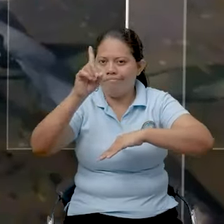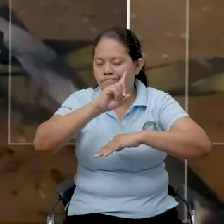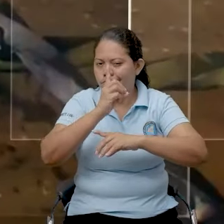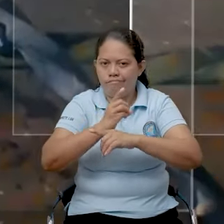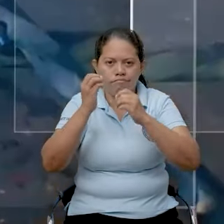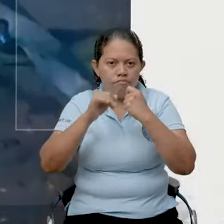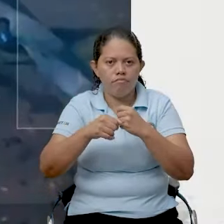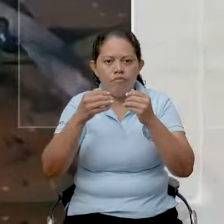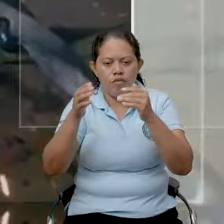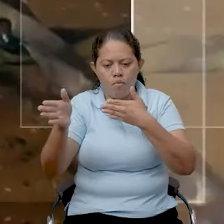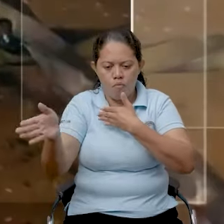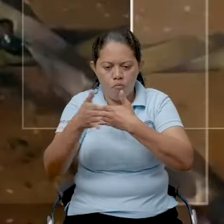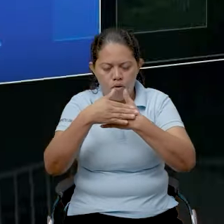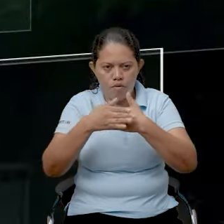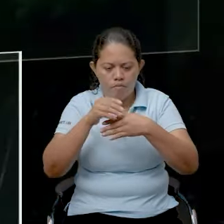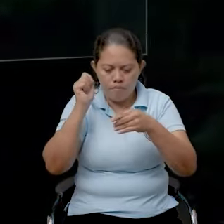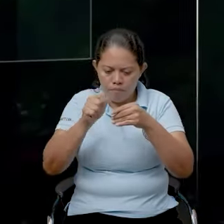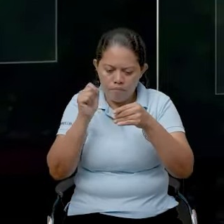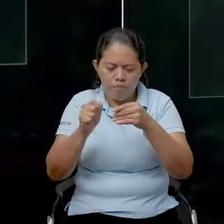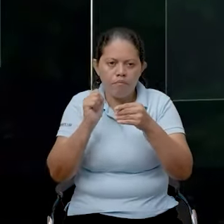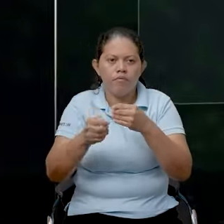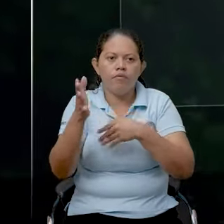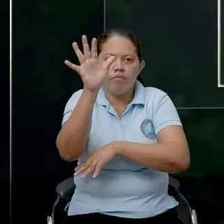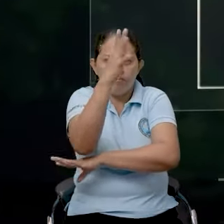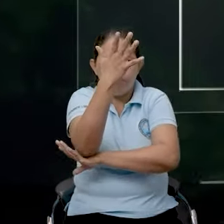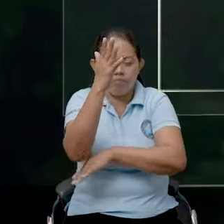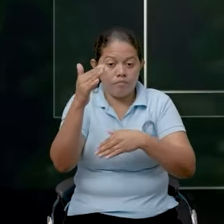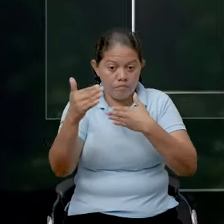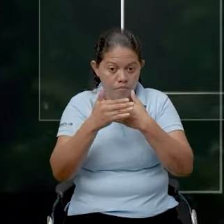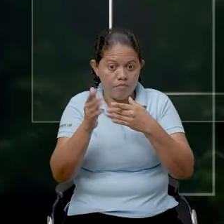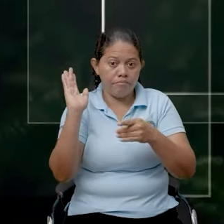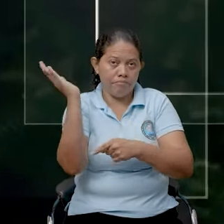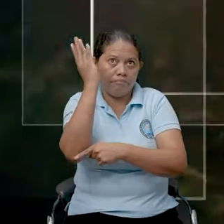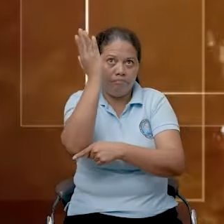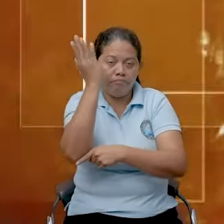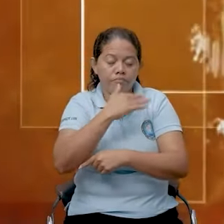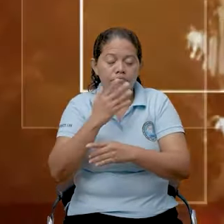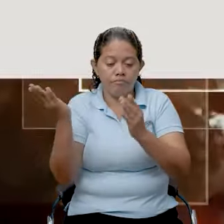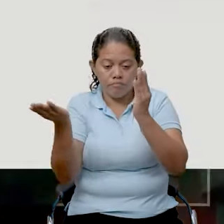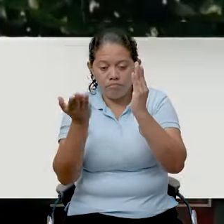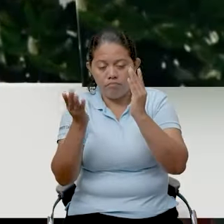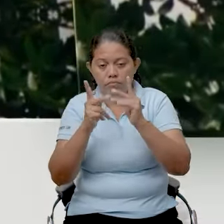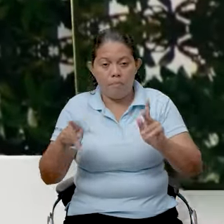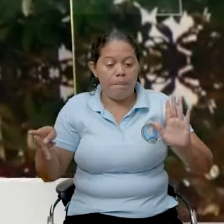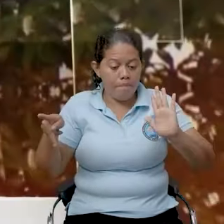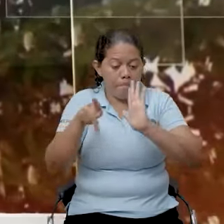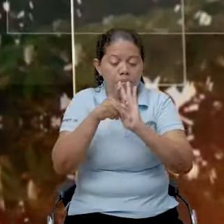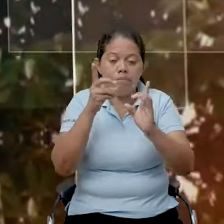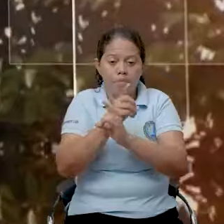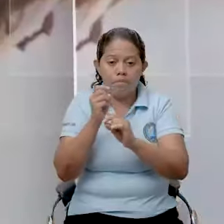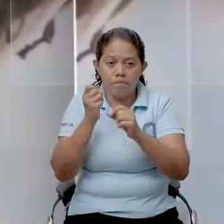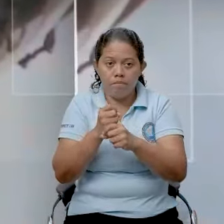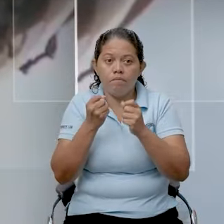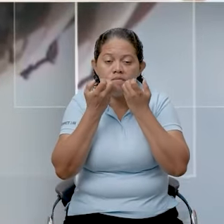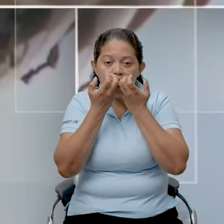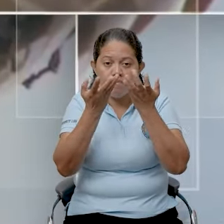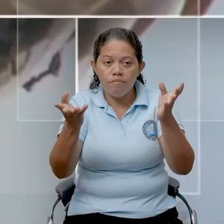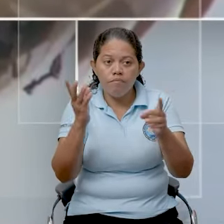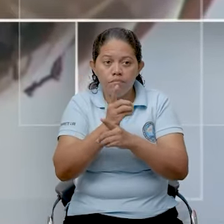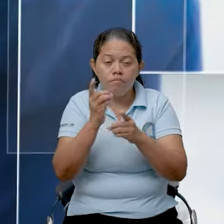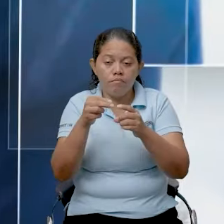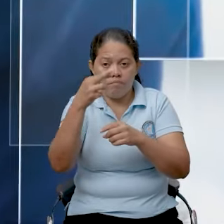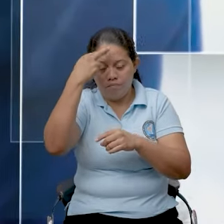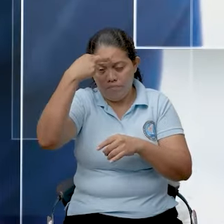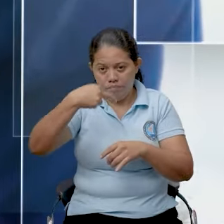Reforcemos puertas y ventanas. Podemos los árboles cercanos a nuestras viviendas que generen peligro. Informemos a las autoridades